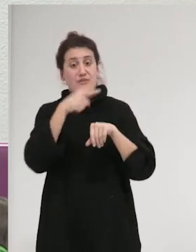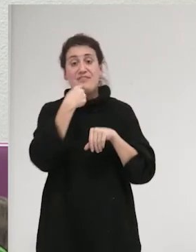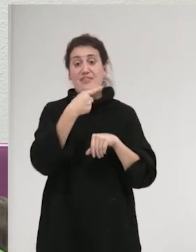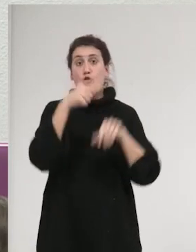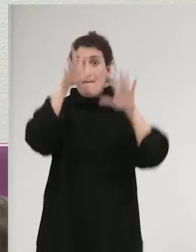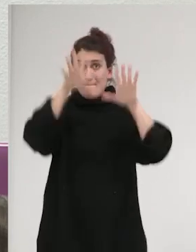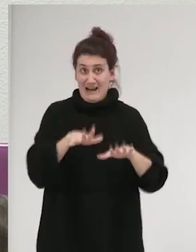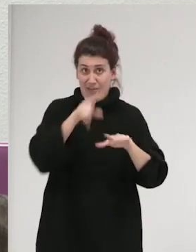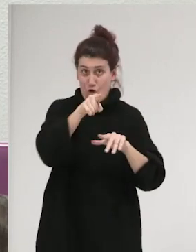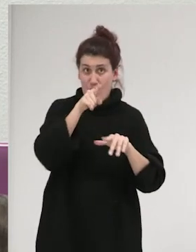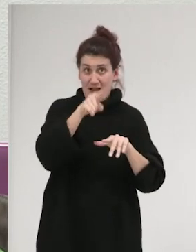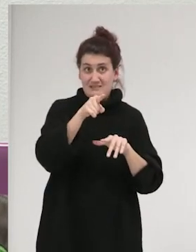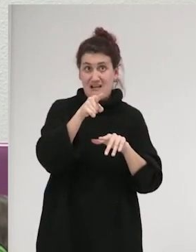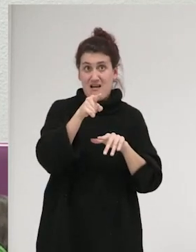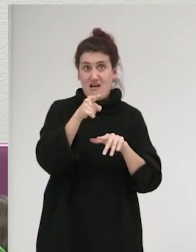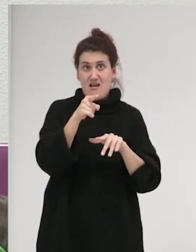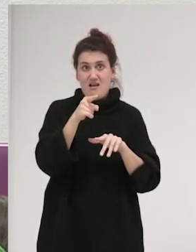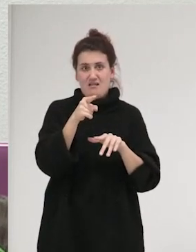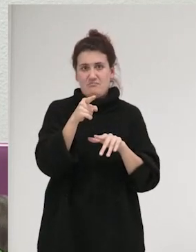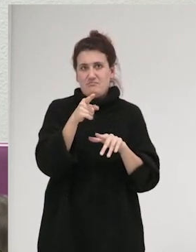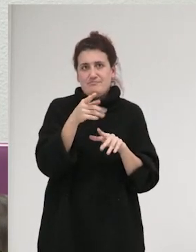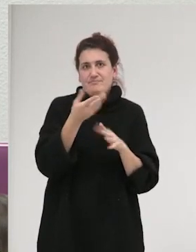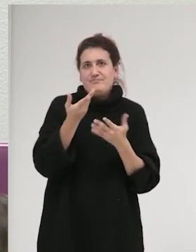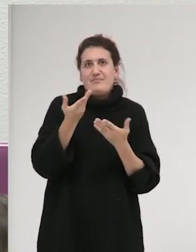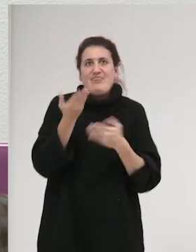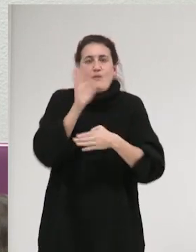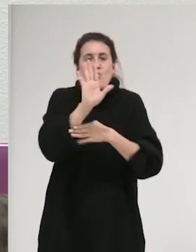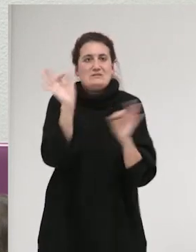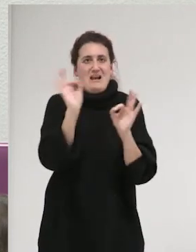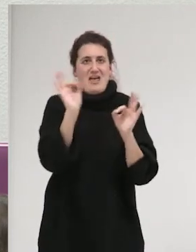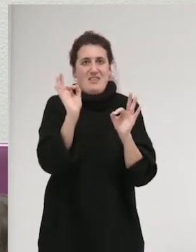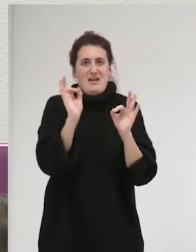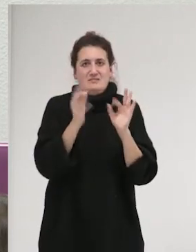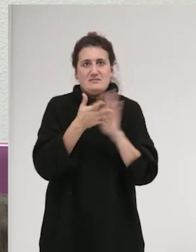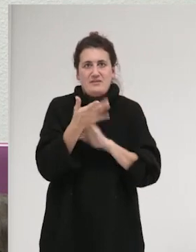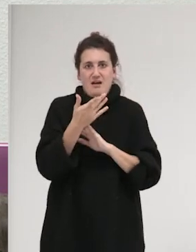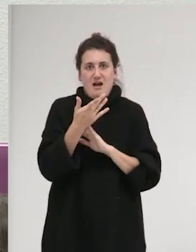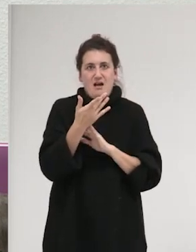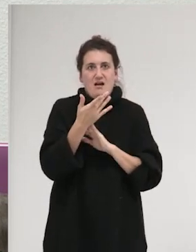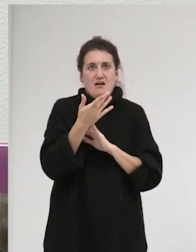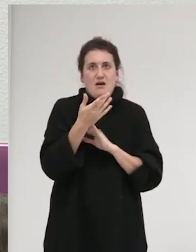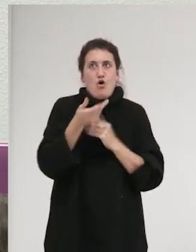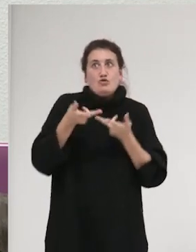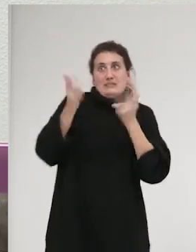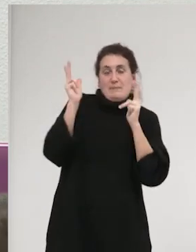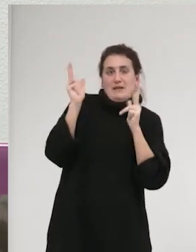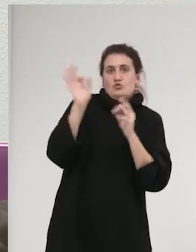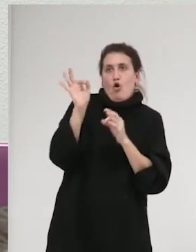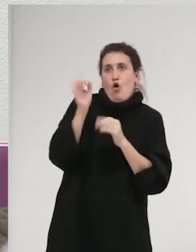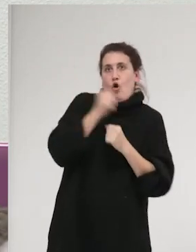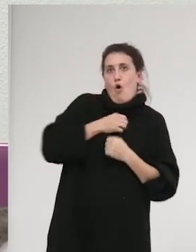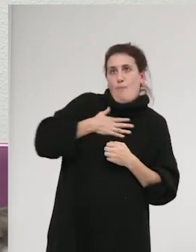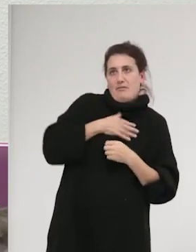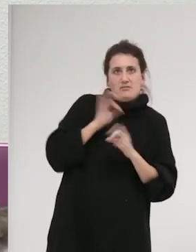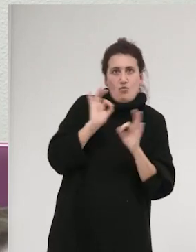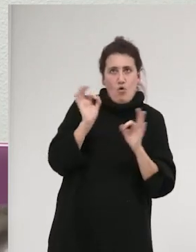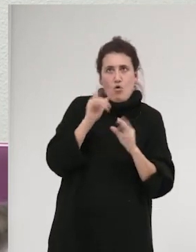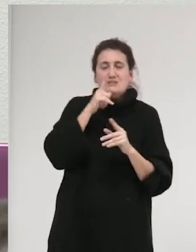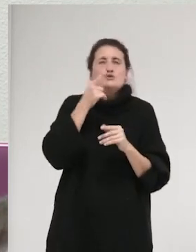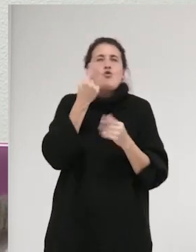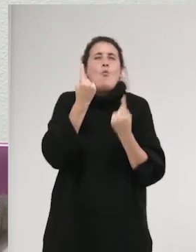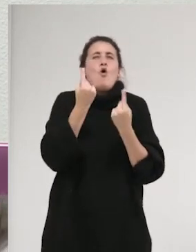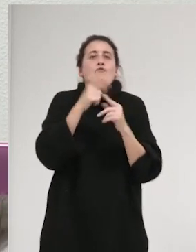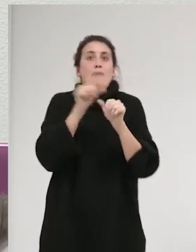no demuestra nada, no demuestra ninguna complicidad ni ningún consentimiento, sino que de alguna forma es un bloqueo